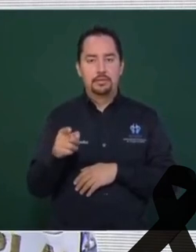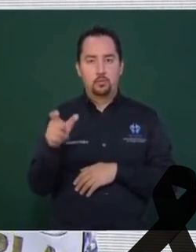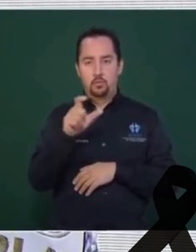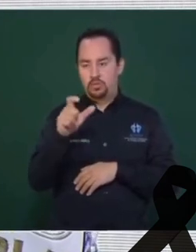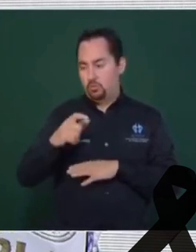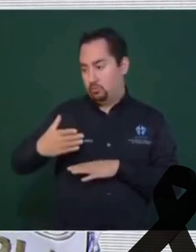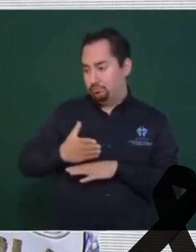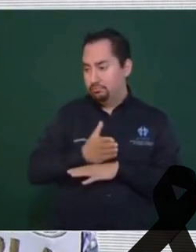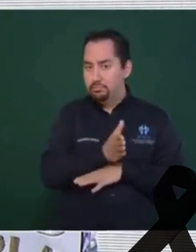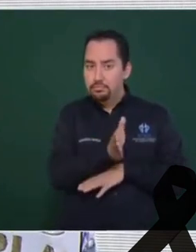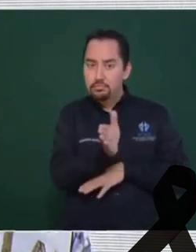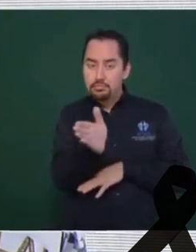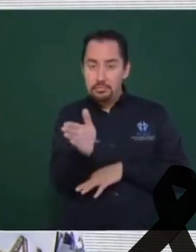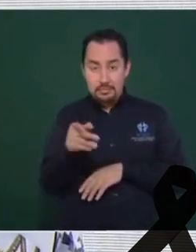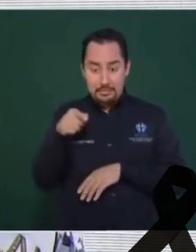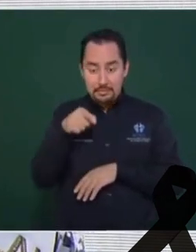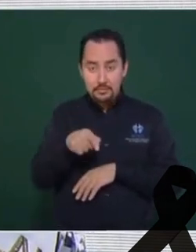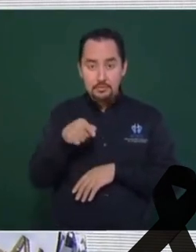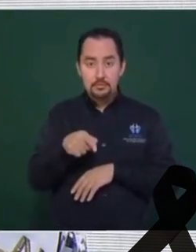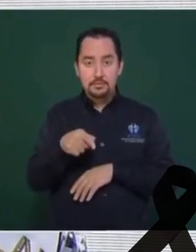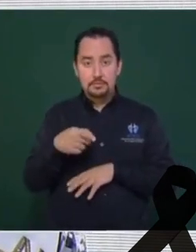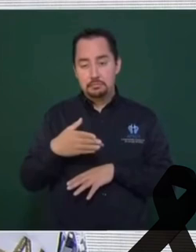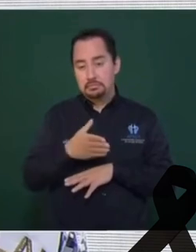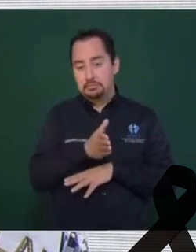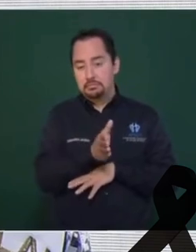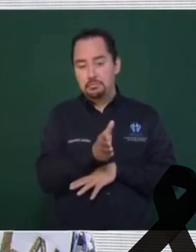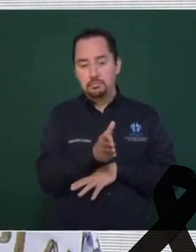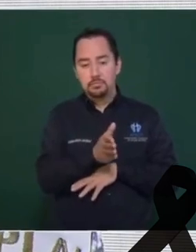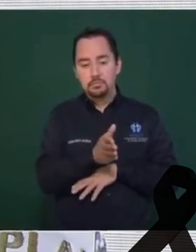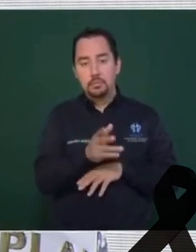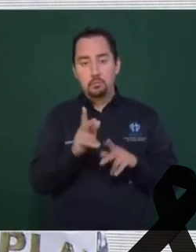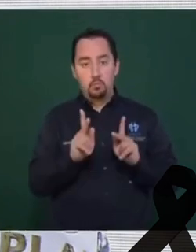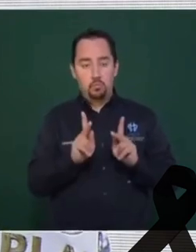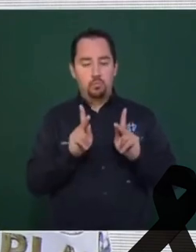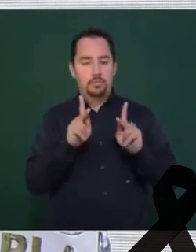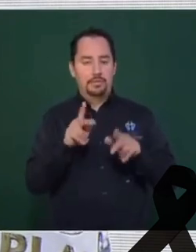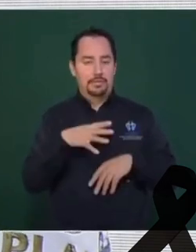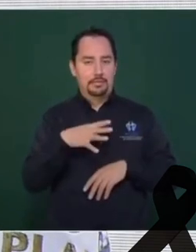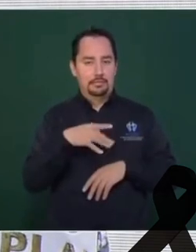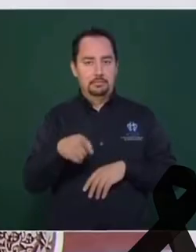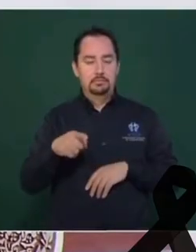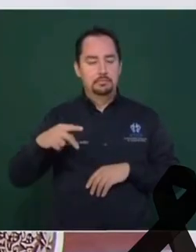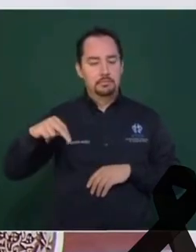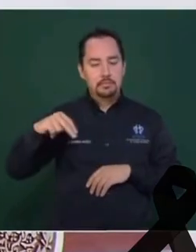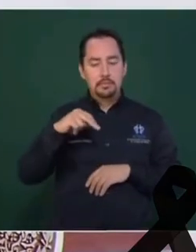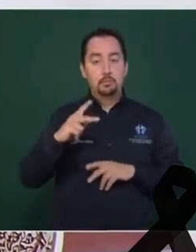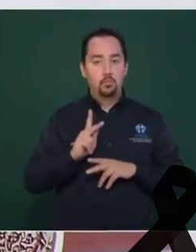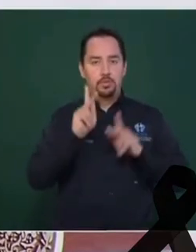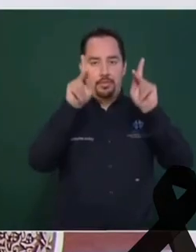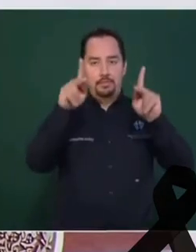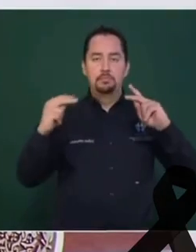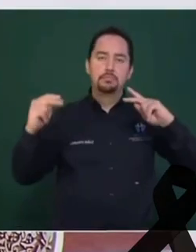curva y a la salida de esa curva se encuentra un puente peatonal en el cual se estrelló el tráiler.